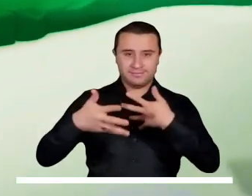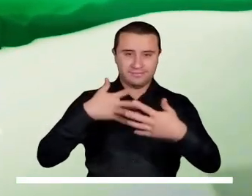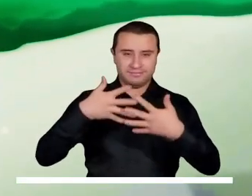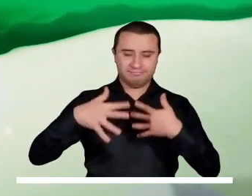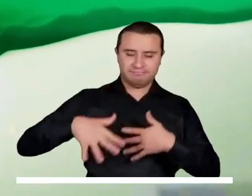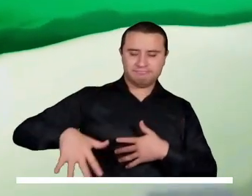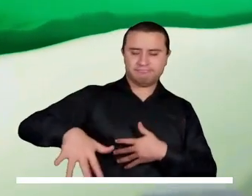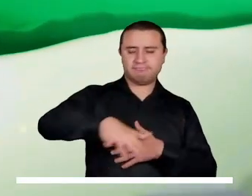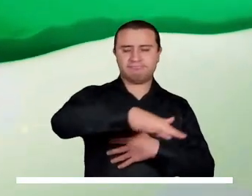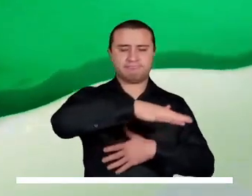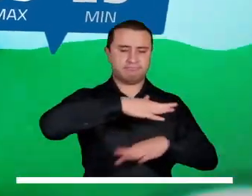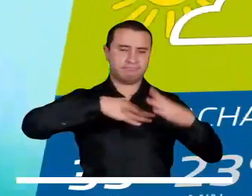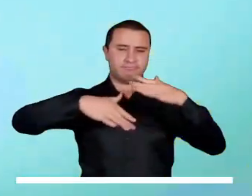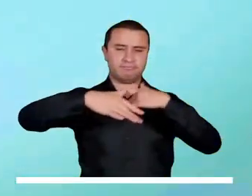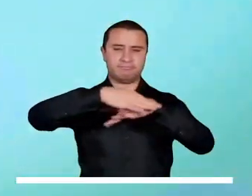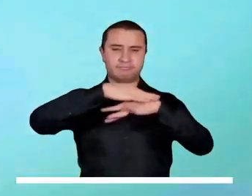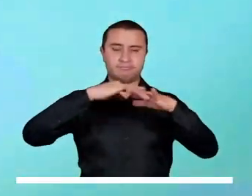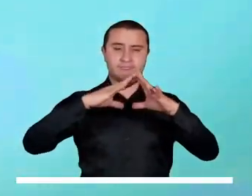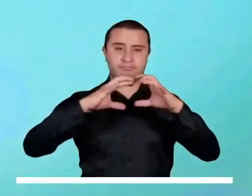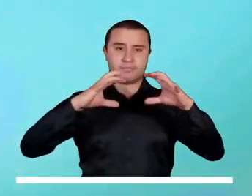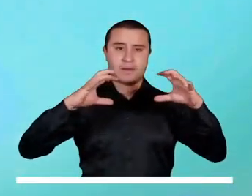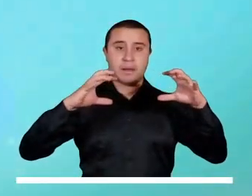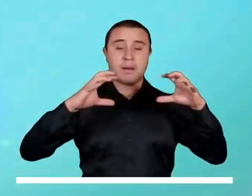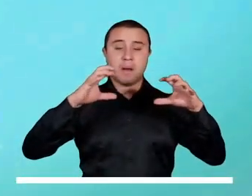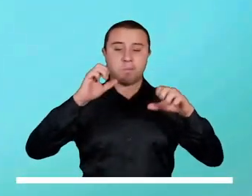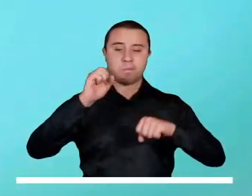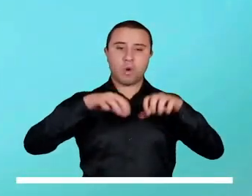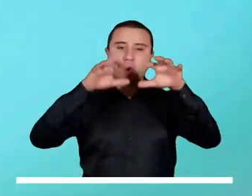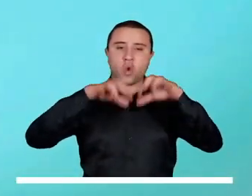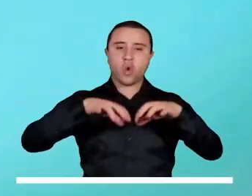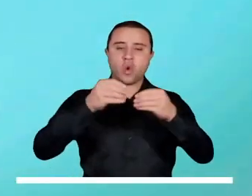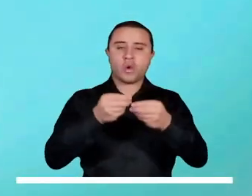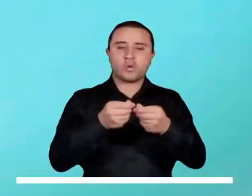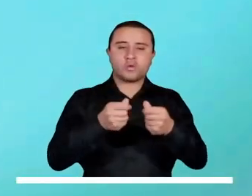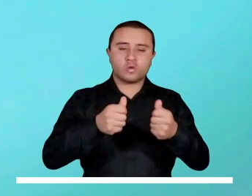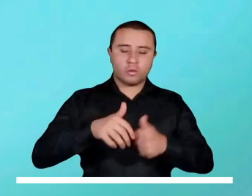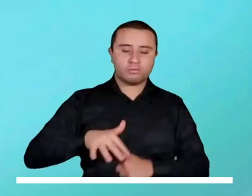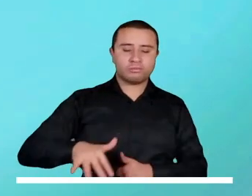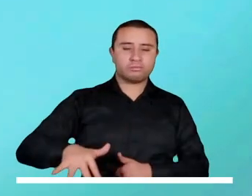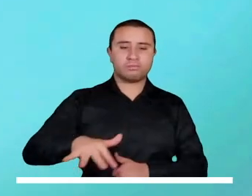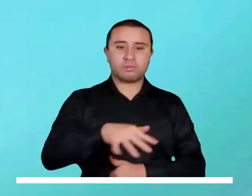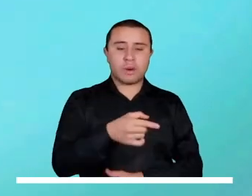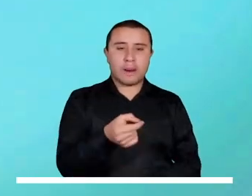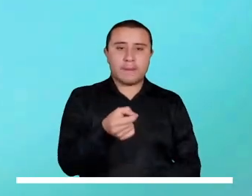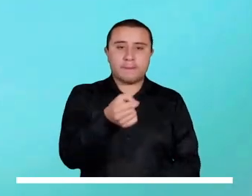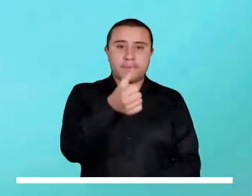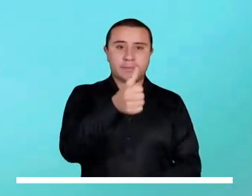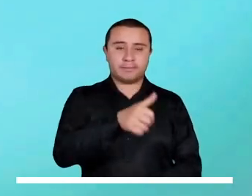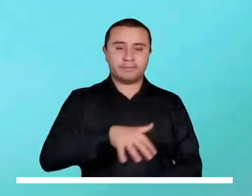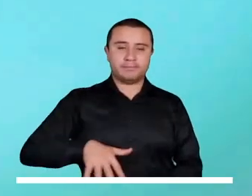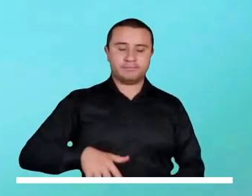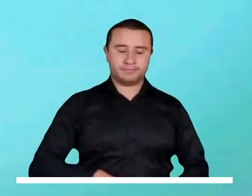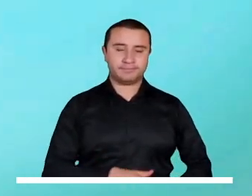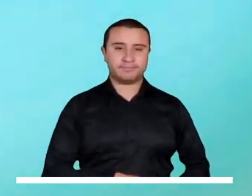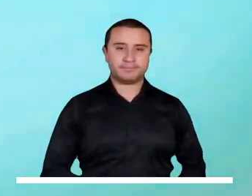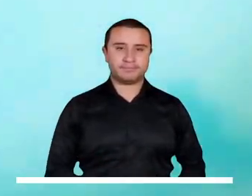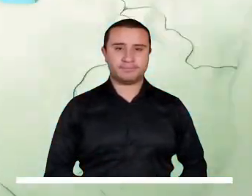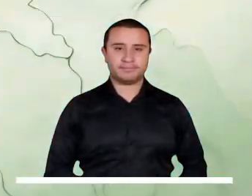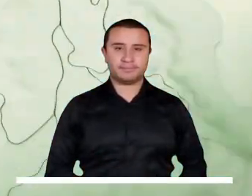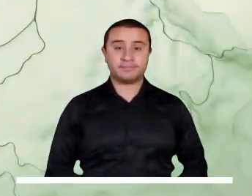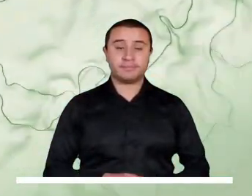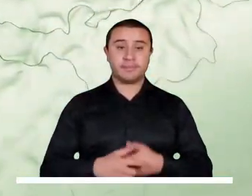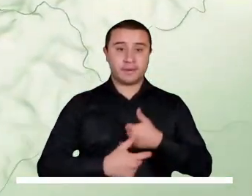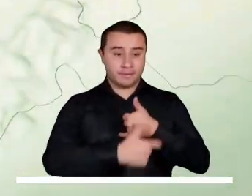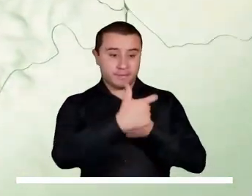archipiélago de San Andrés y Providencia, por lo que no se descartan algunas lluvias suaves y sectorizadas esporádicas en las islas.